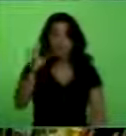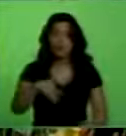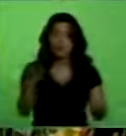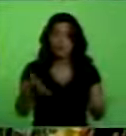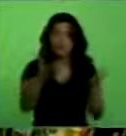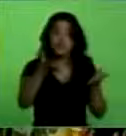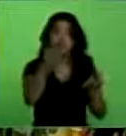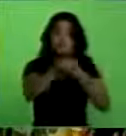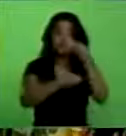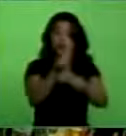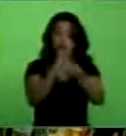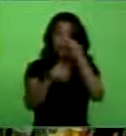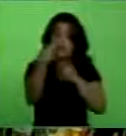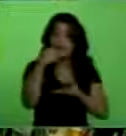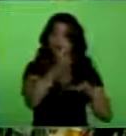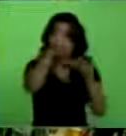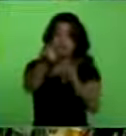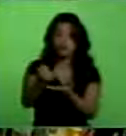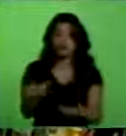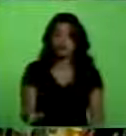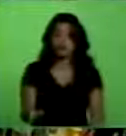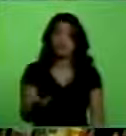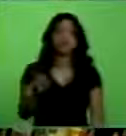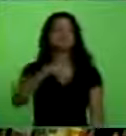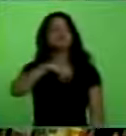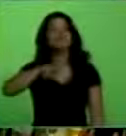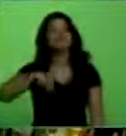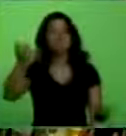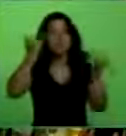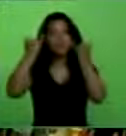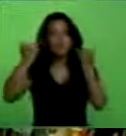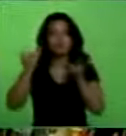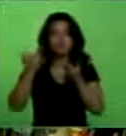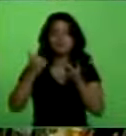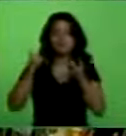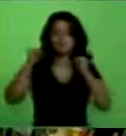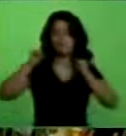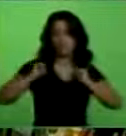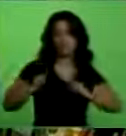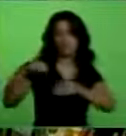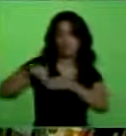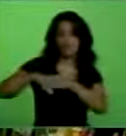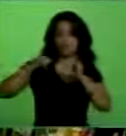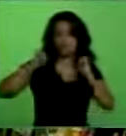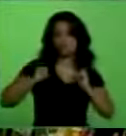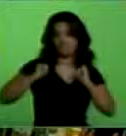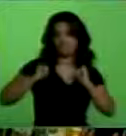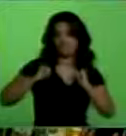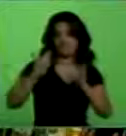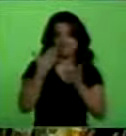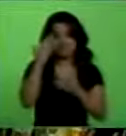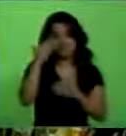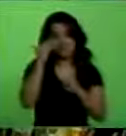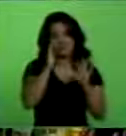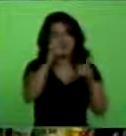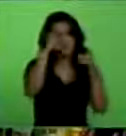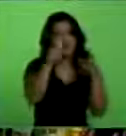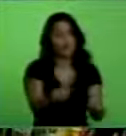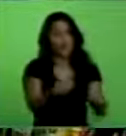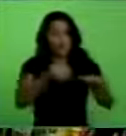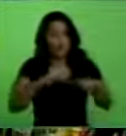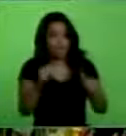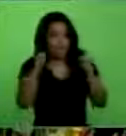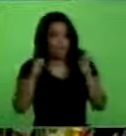inversiones. Así que nosotros llevamos estas ideas en nuestro morral, que es el morral de nuestro comandante Hugo Chávez, el